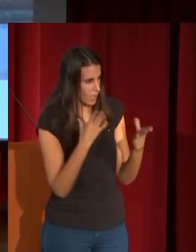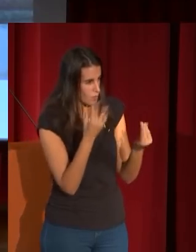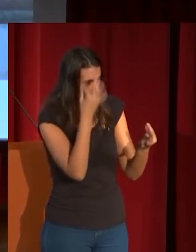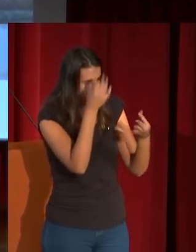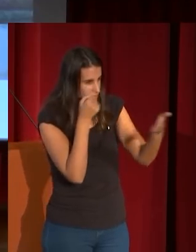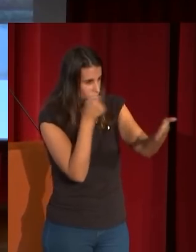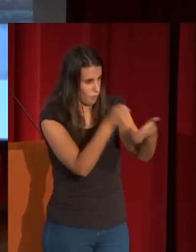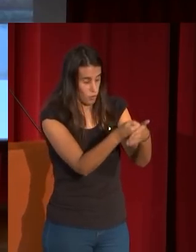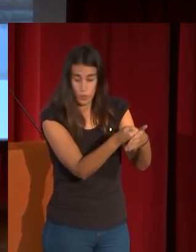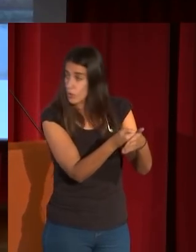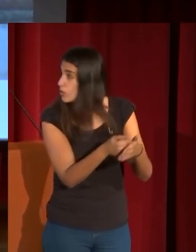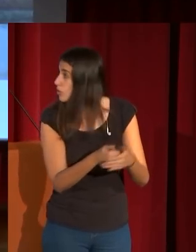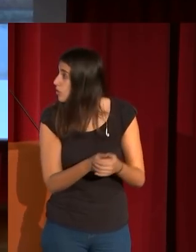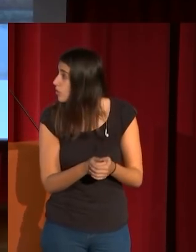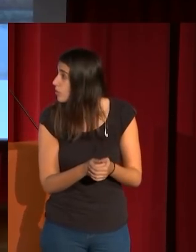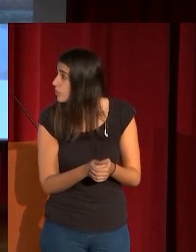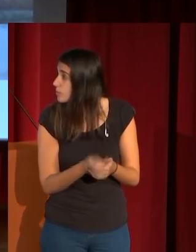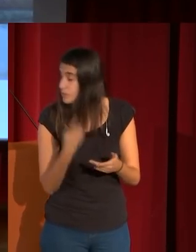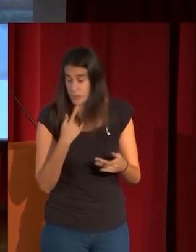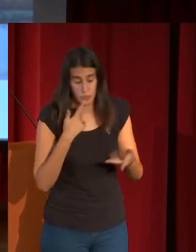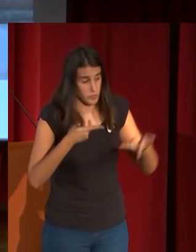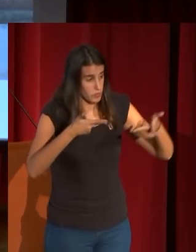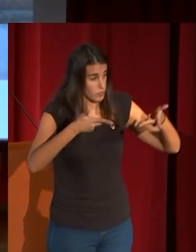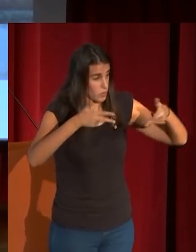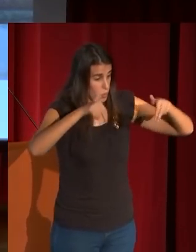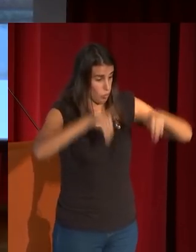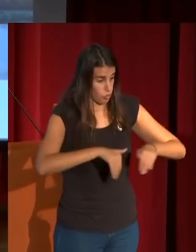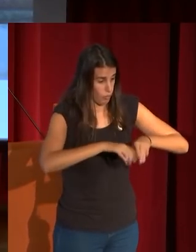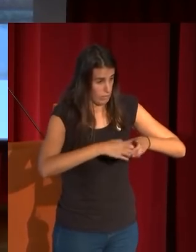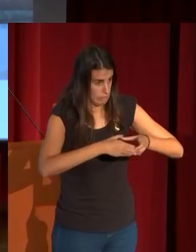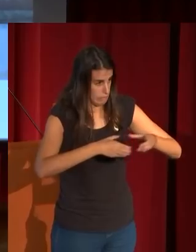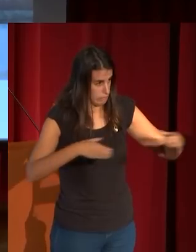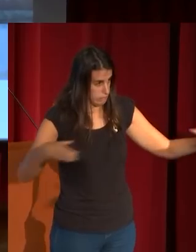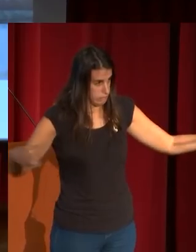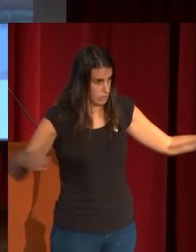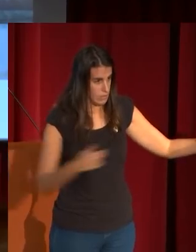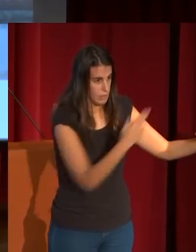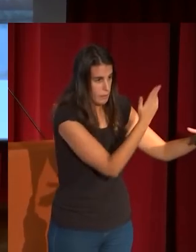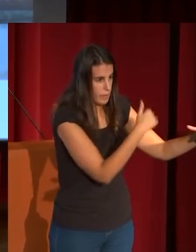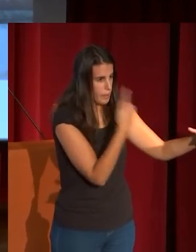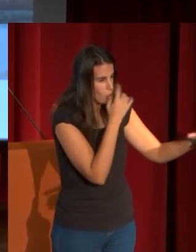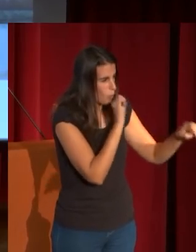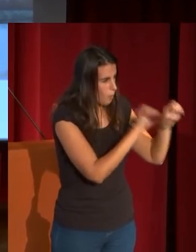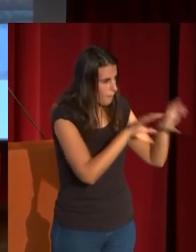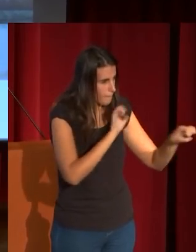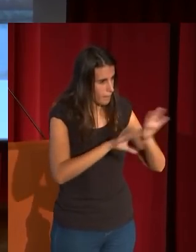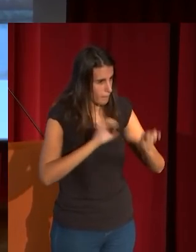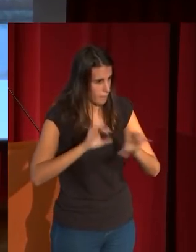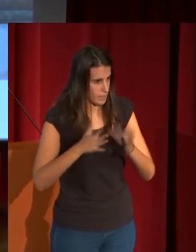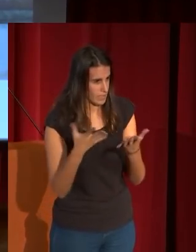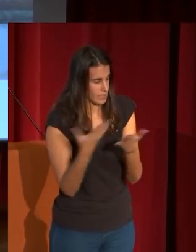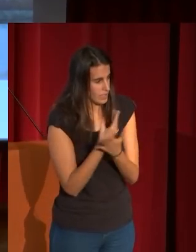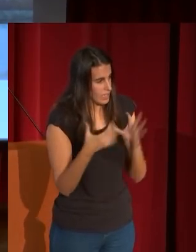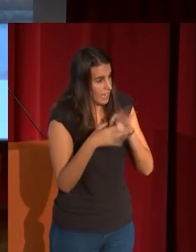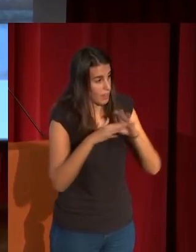fondo y con una con este diván alargado con una pincelada moteada que parece anticiparse a movimientos